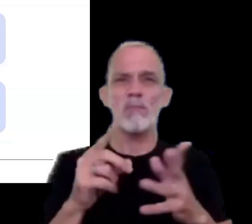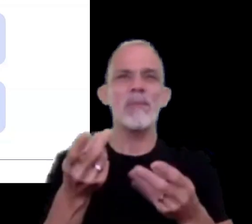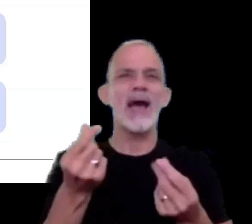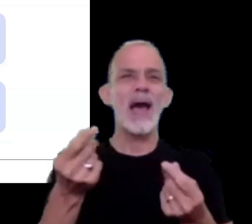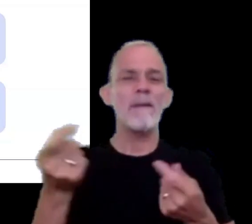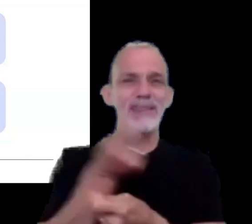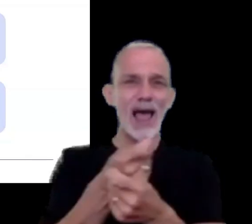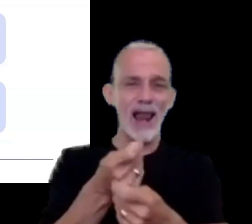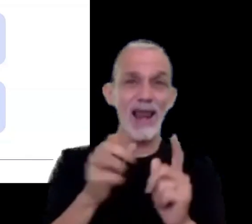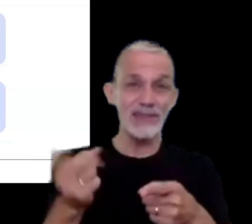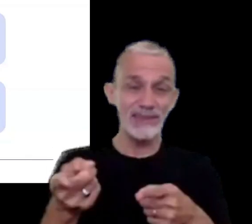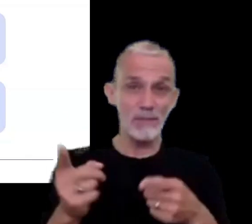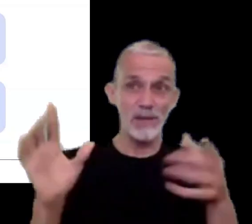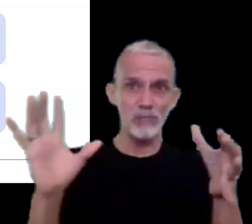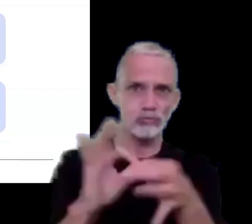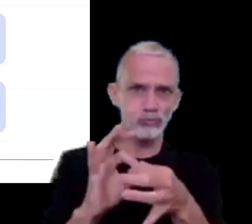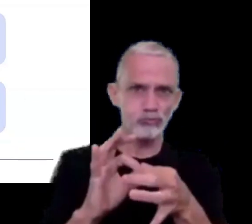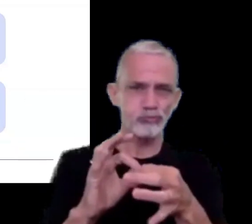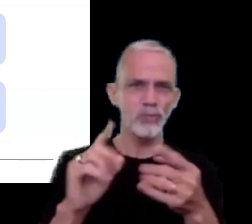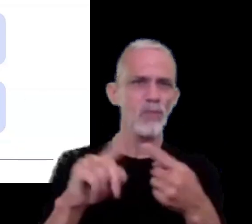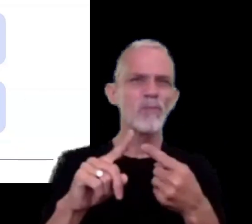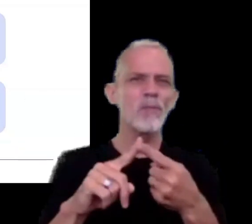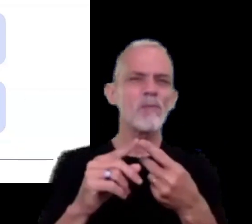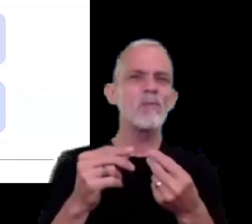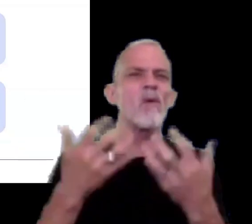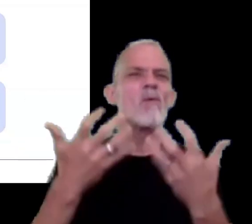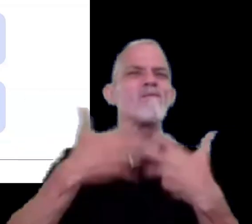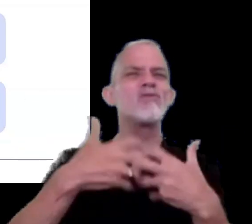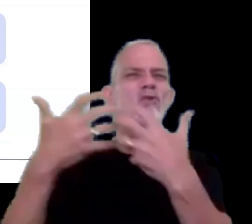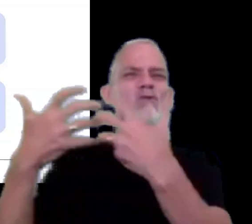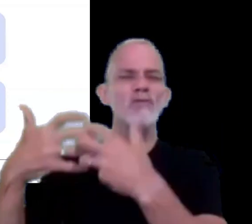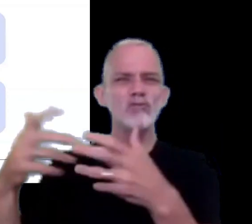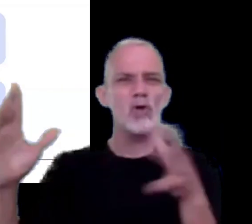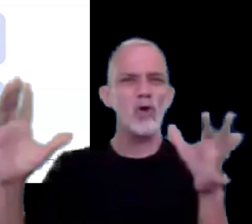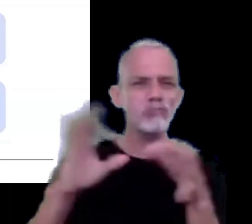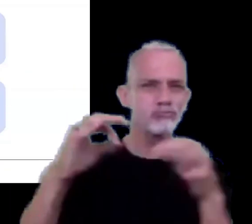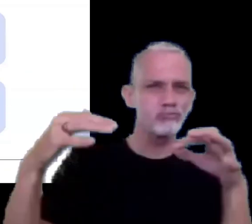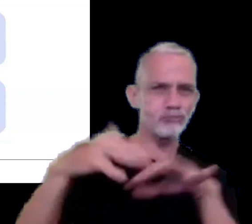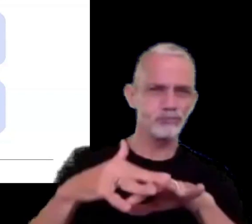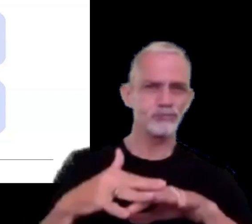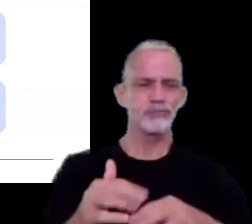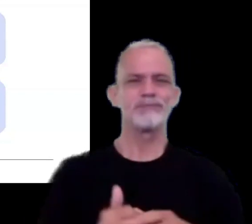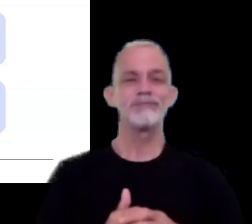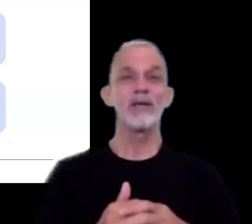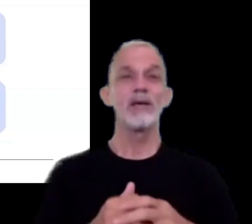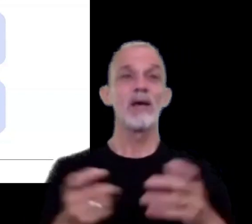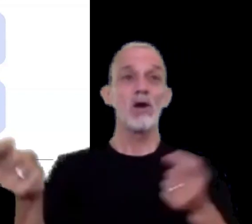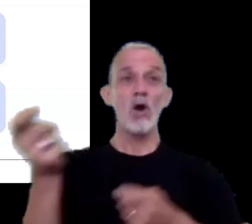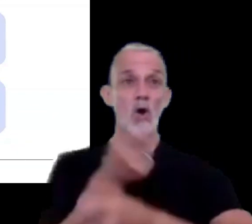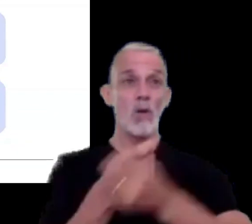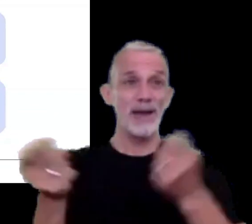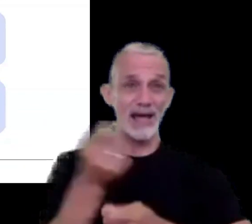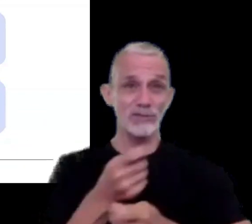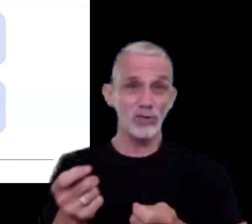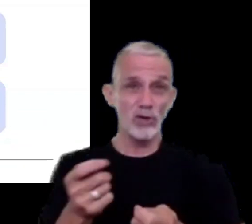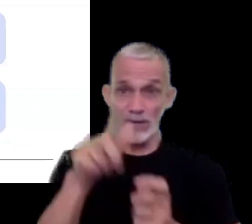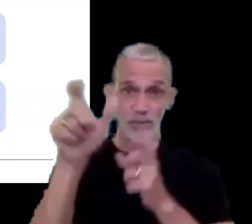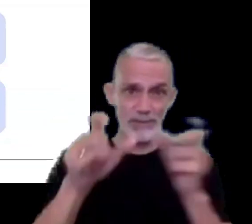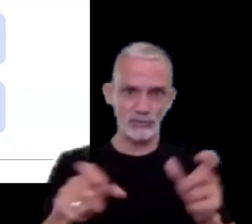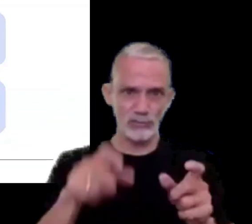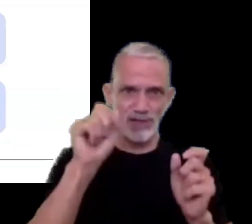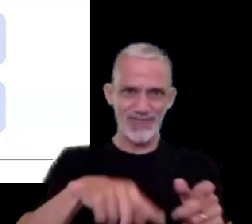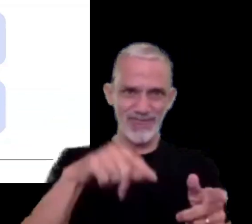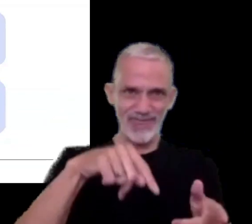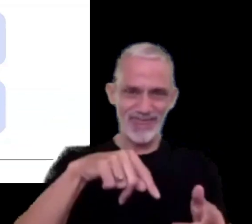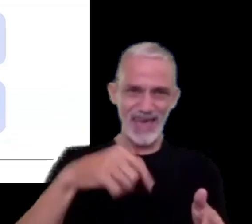también las vinculaciones funcionales las operaciones que contribuyentes locales realizan